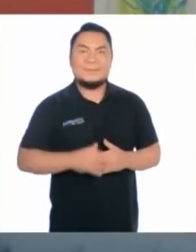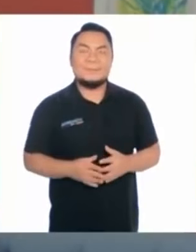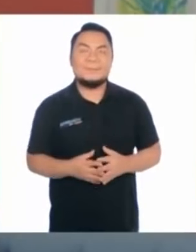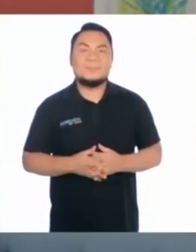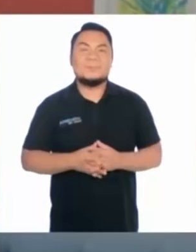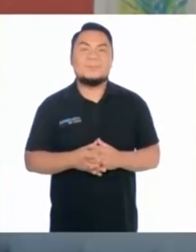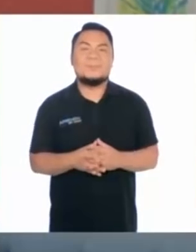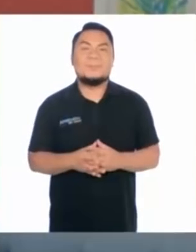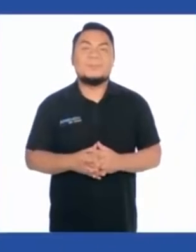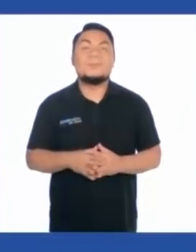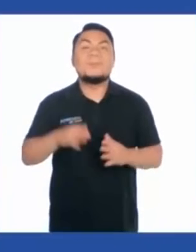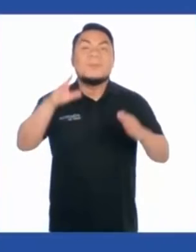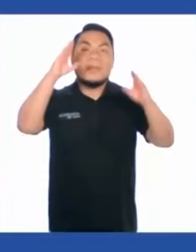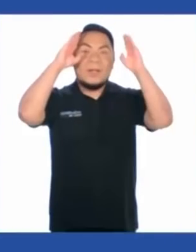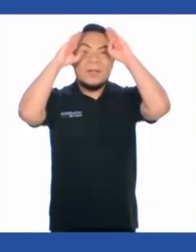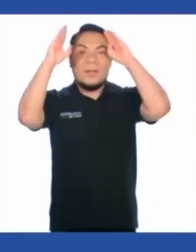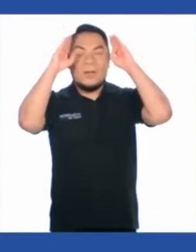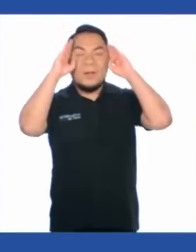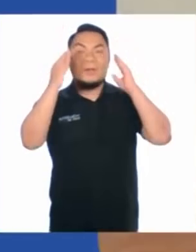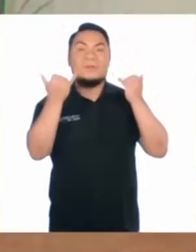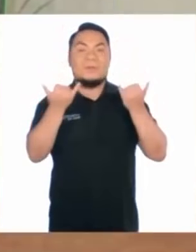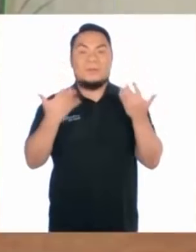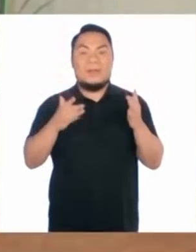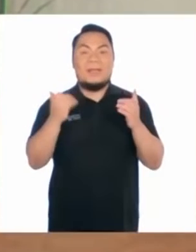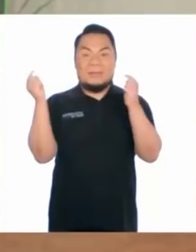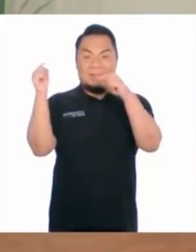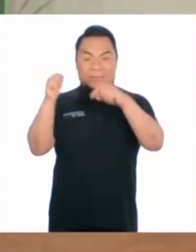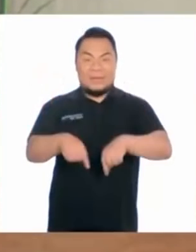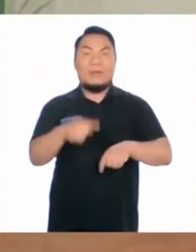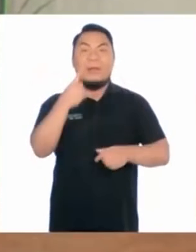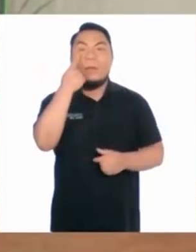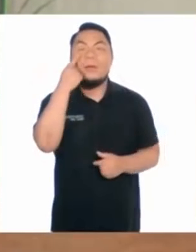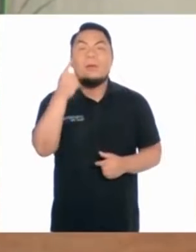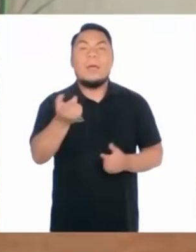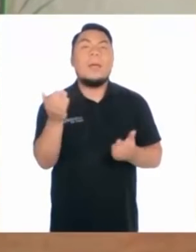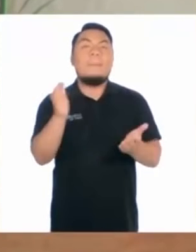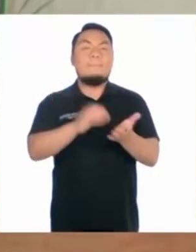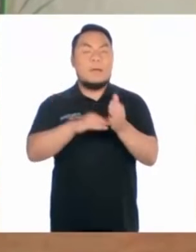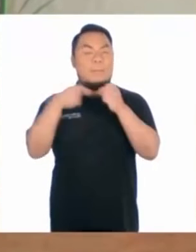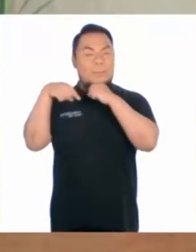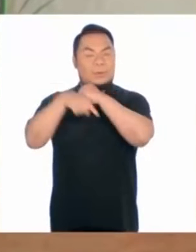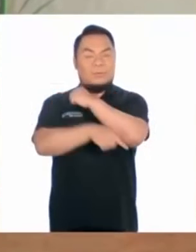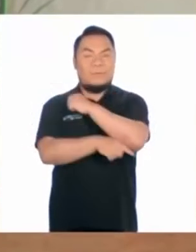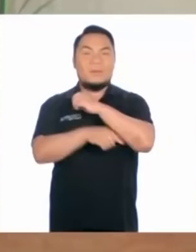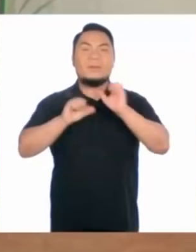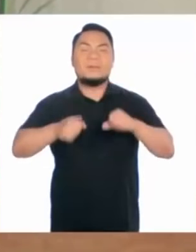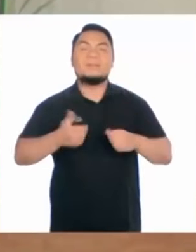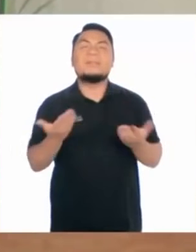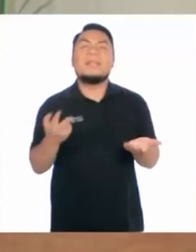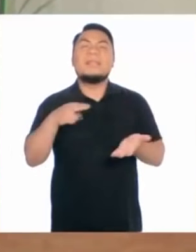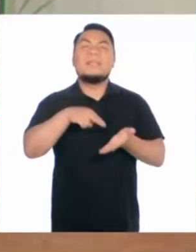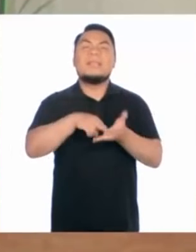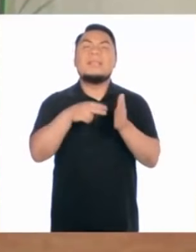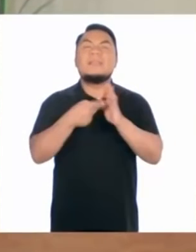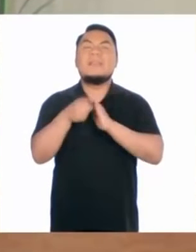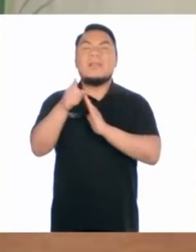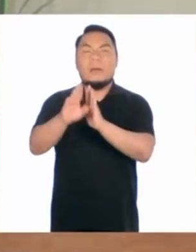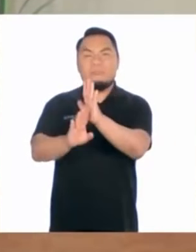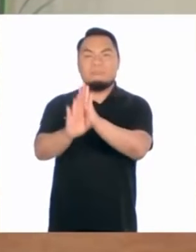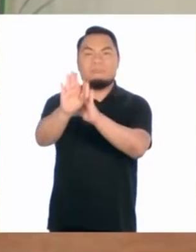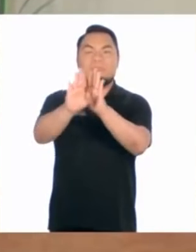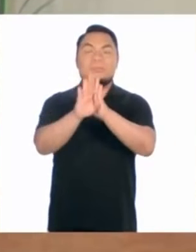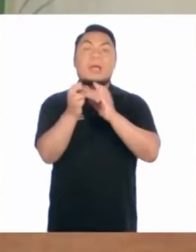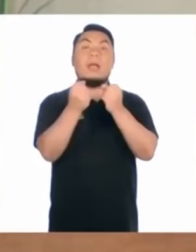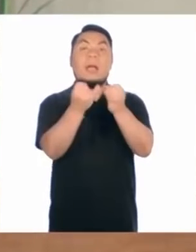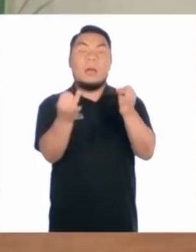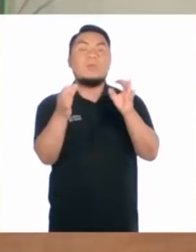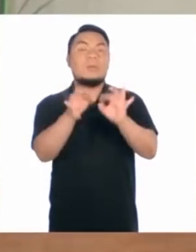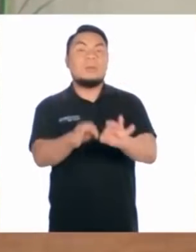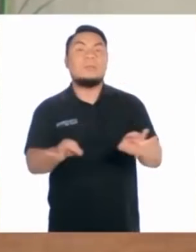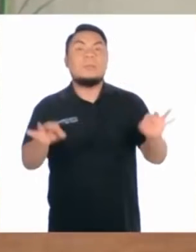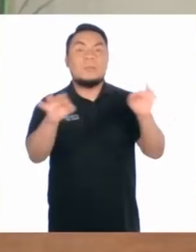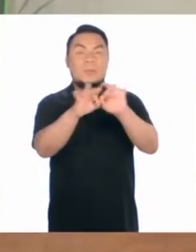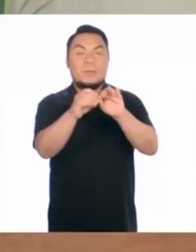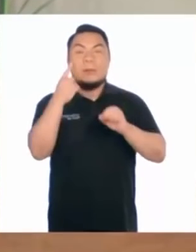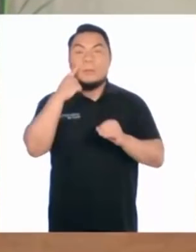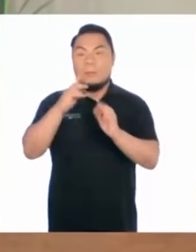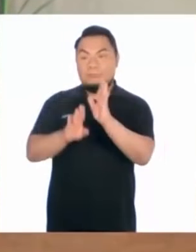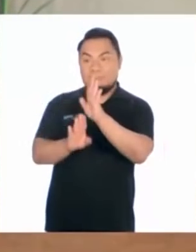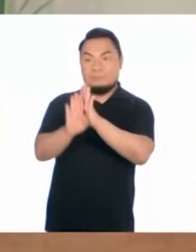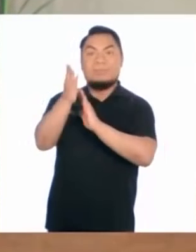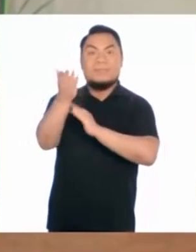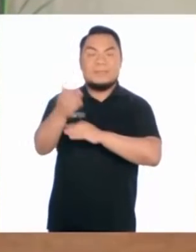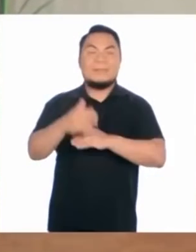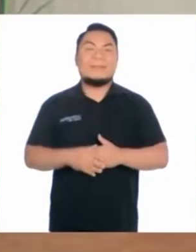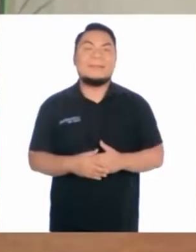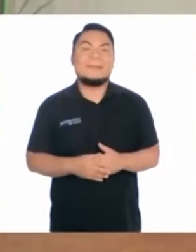poco más. Hola, estamos aquí para conocer con mayor profundidad qué es el emprendimiento y algunos puntos